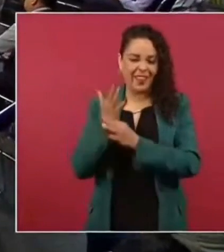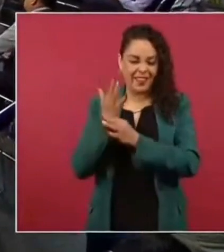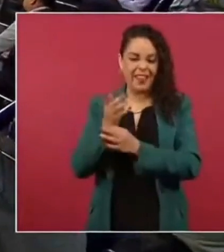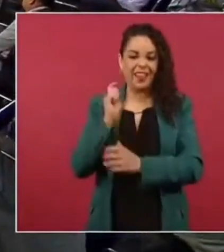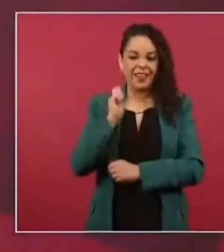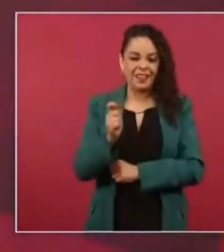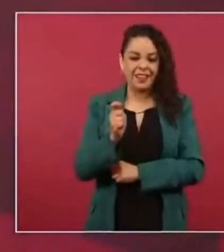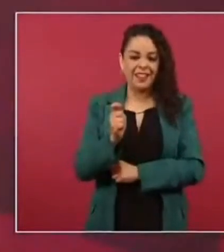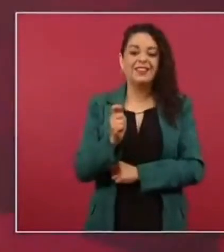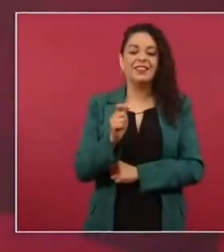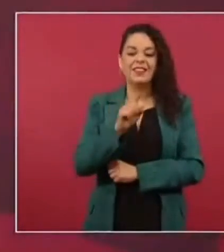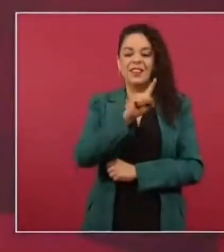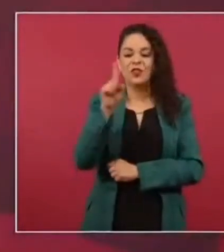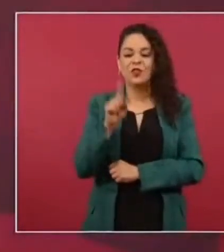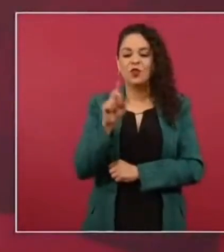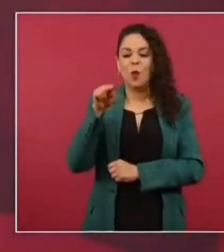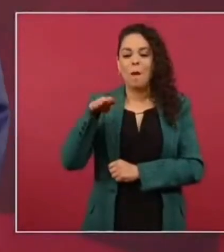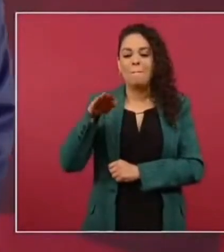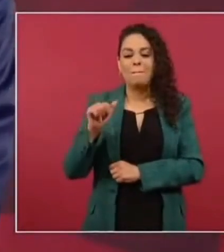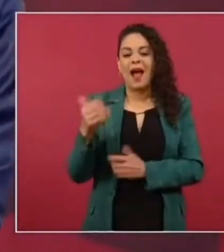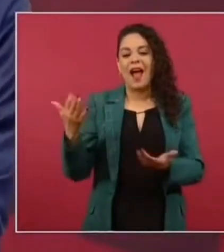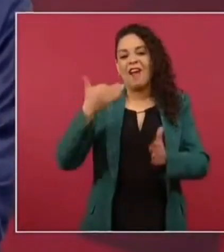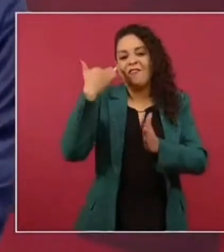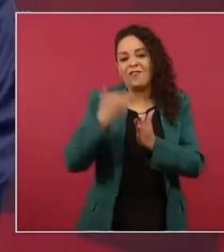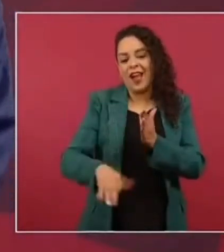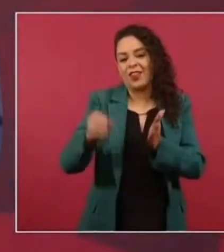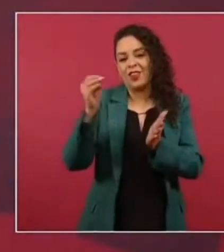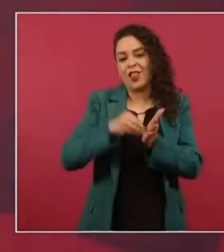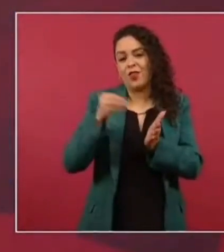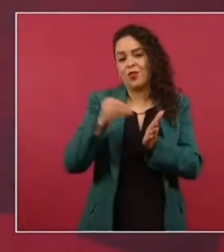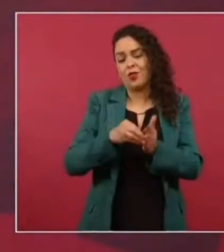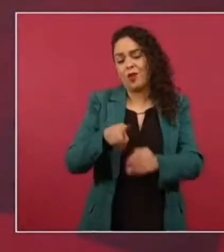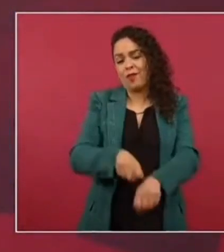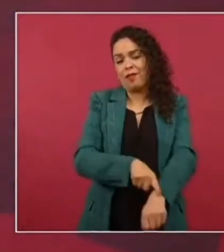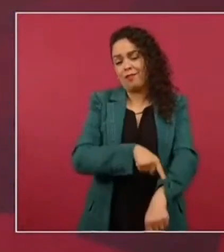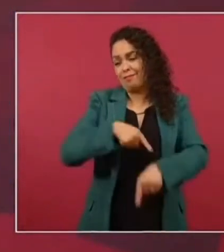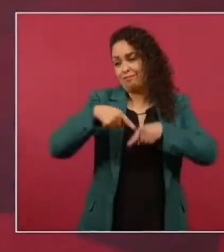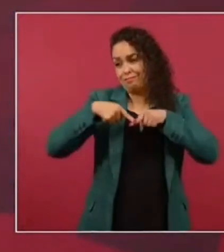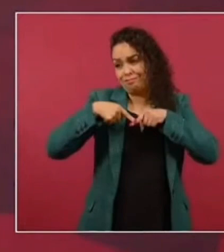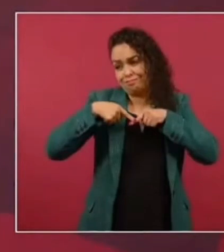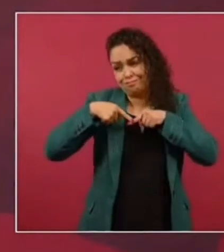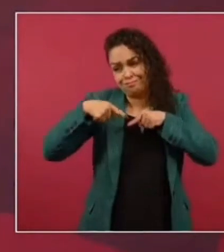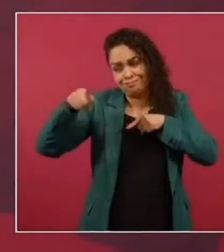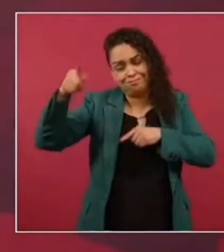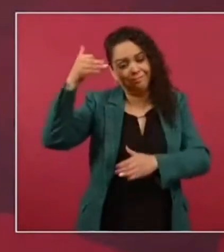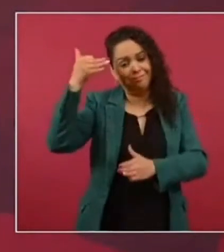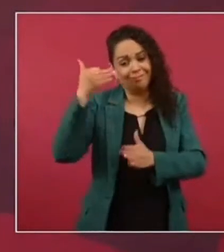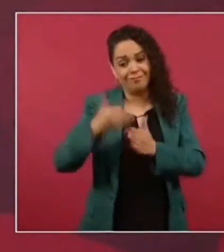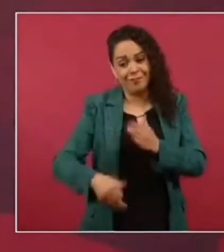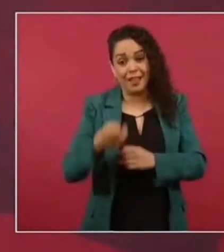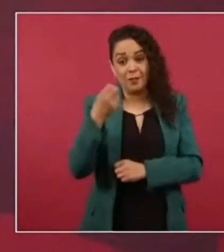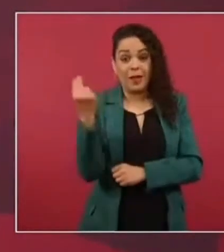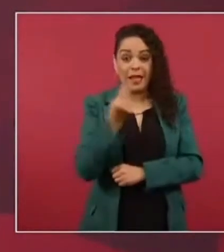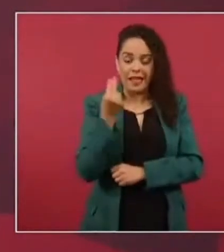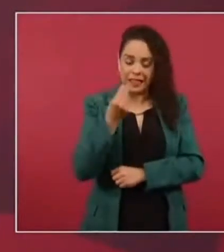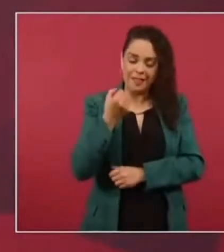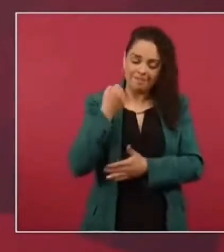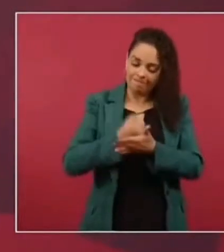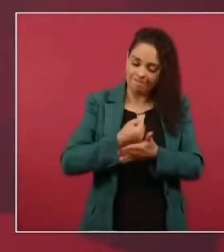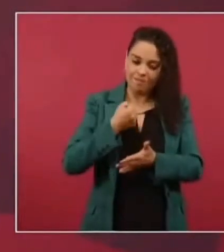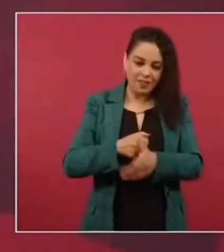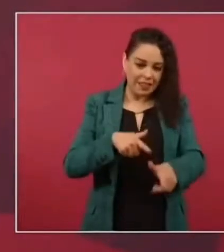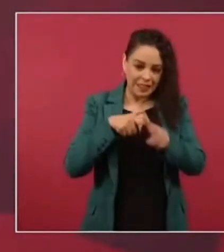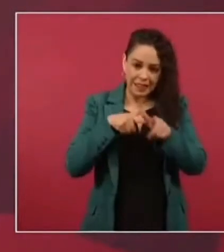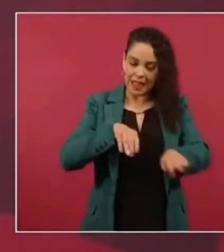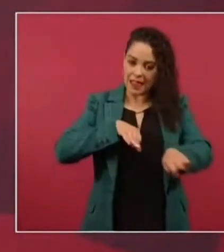zumba todavía o le cuelga este entonces tenemos que estar ahí es